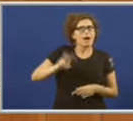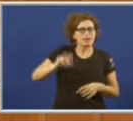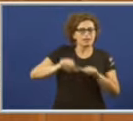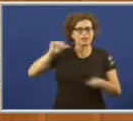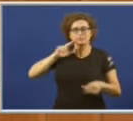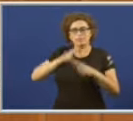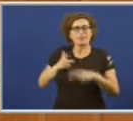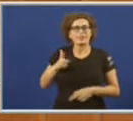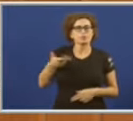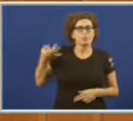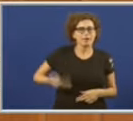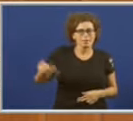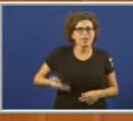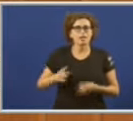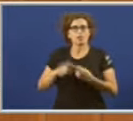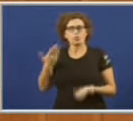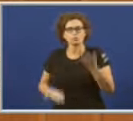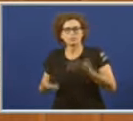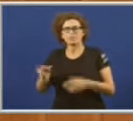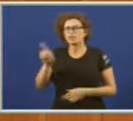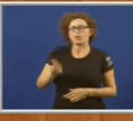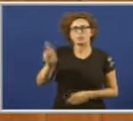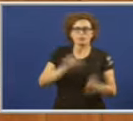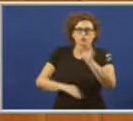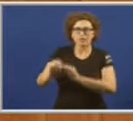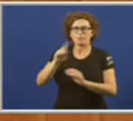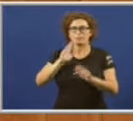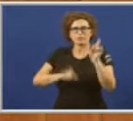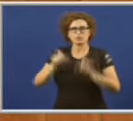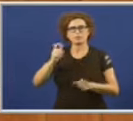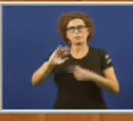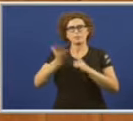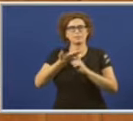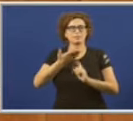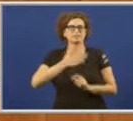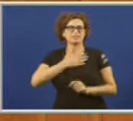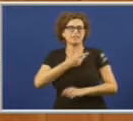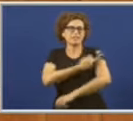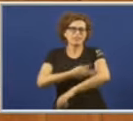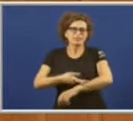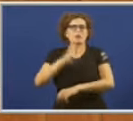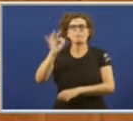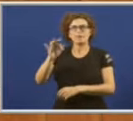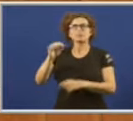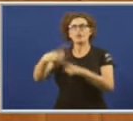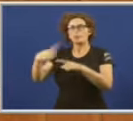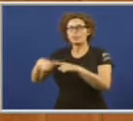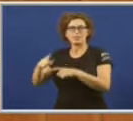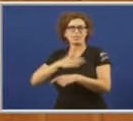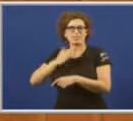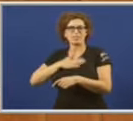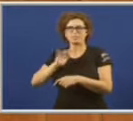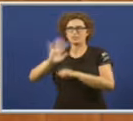á verdade á justiza e á reparación das vítimas do fascismo á devolución á devolución pobo dos bens expoliados pola ditadura todos